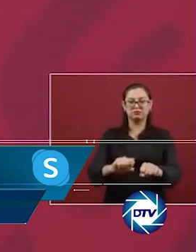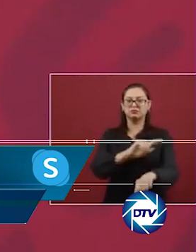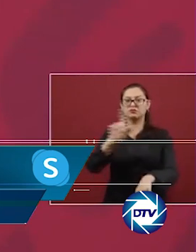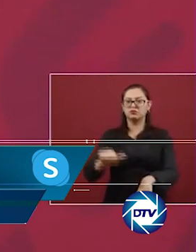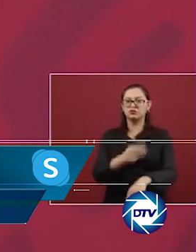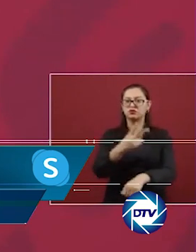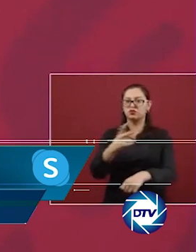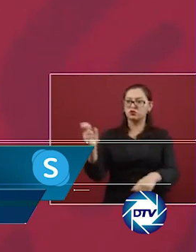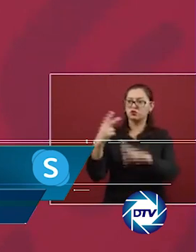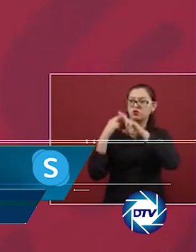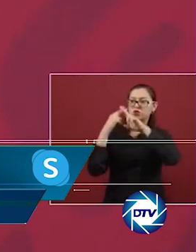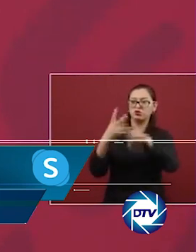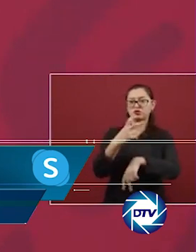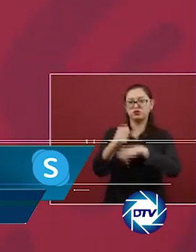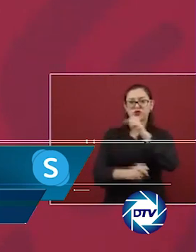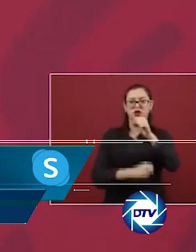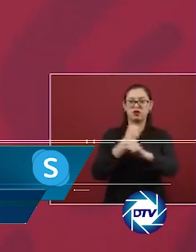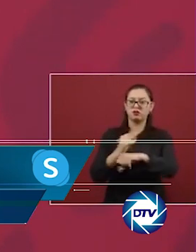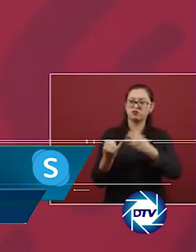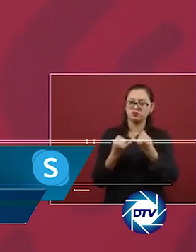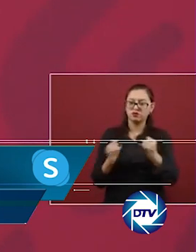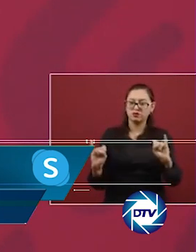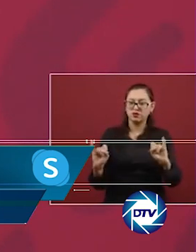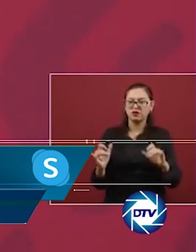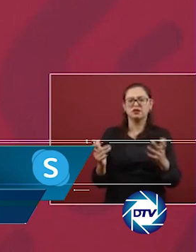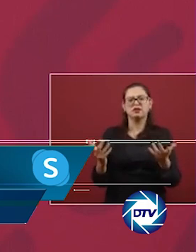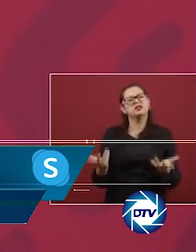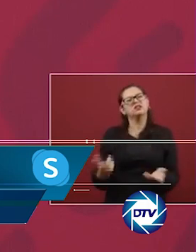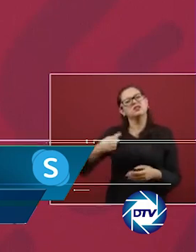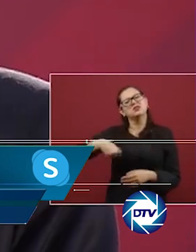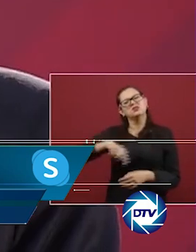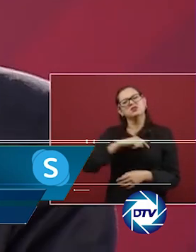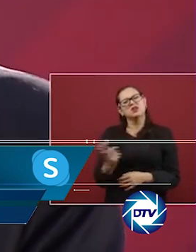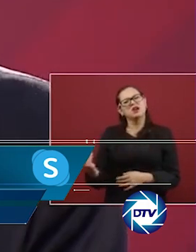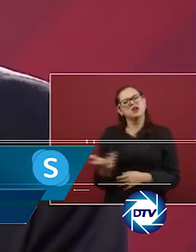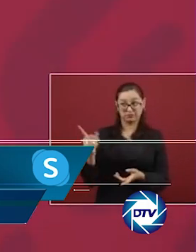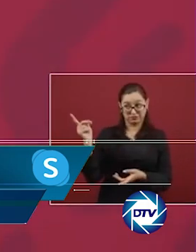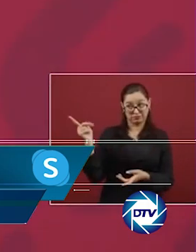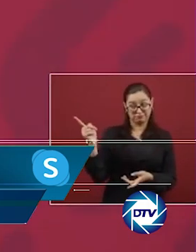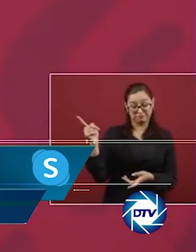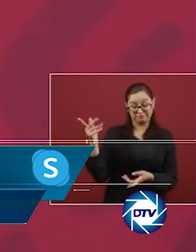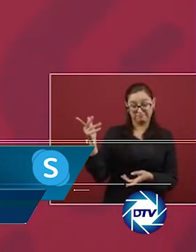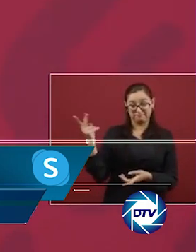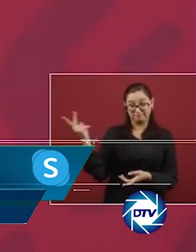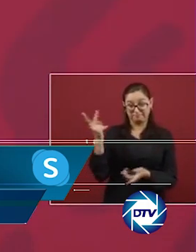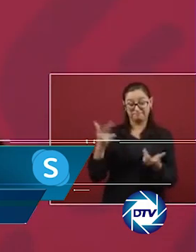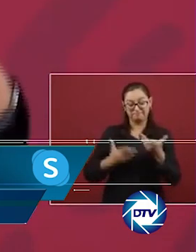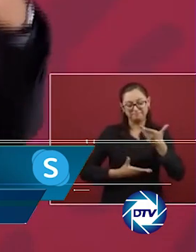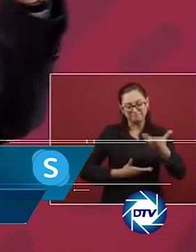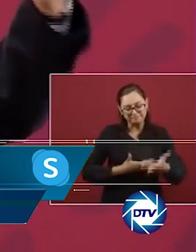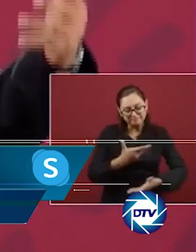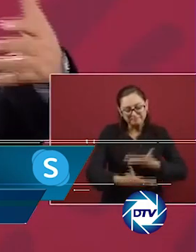mundo que su plan funciona, incluso se plantea, fíjate, la entrega voluntaria de miembros de algunos grupos